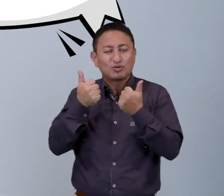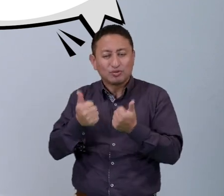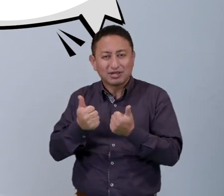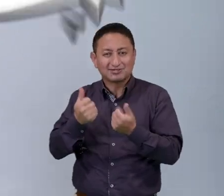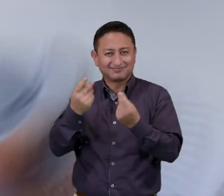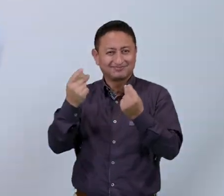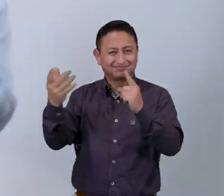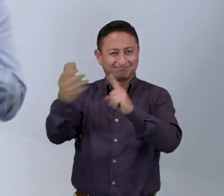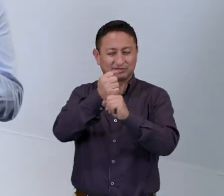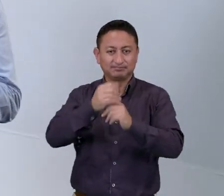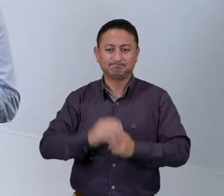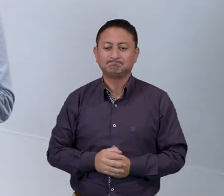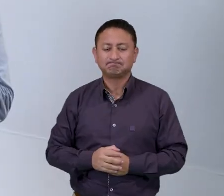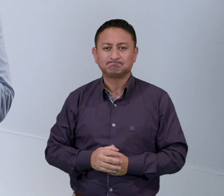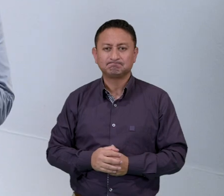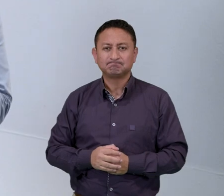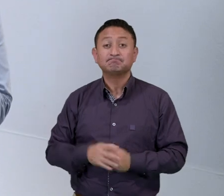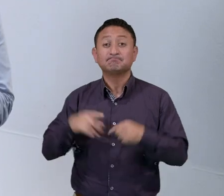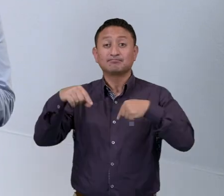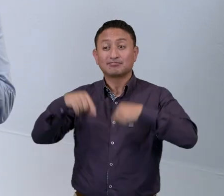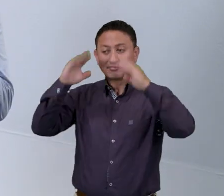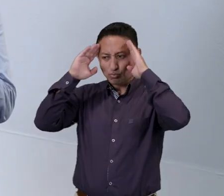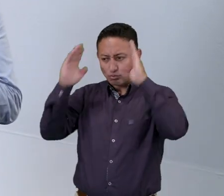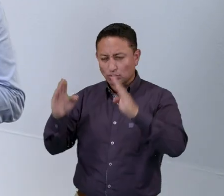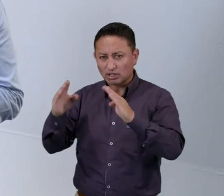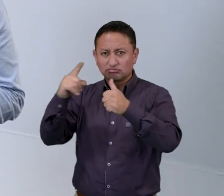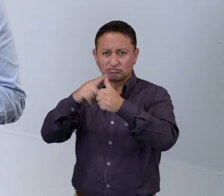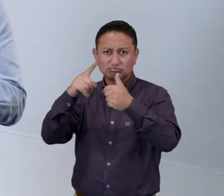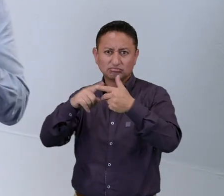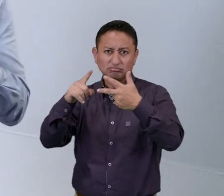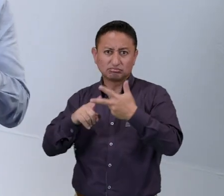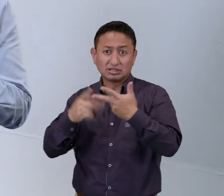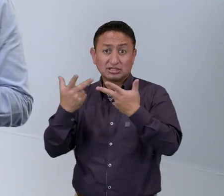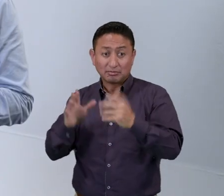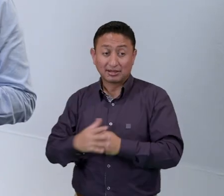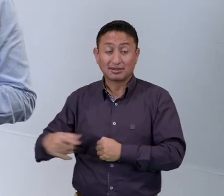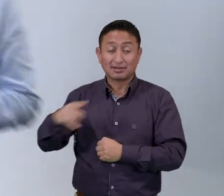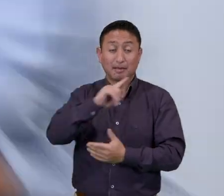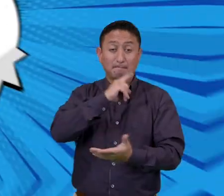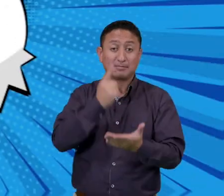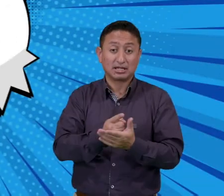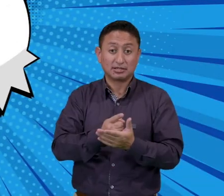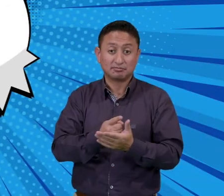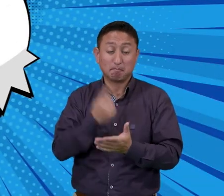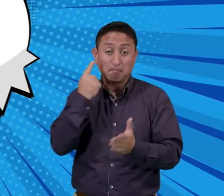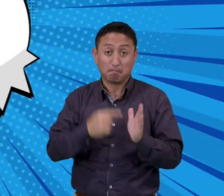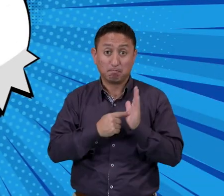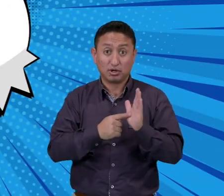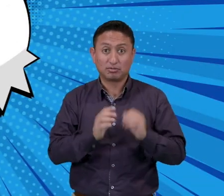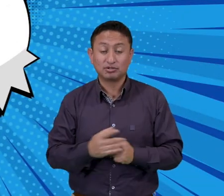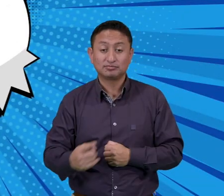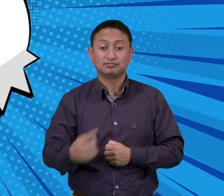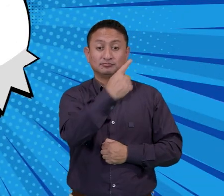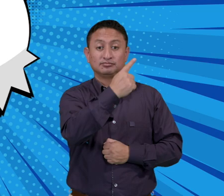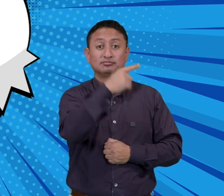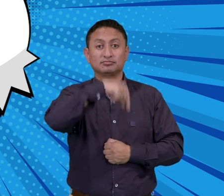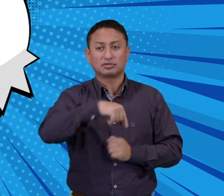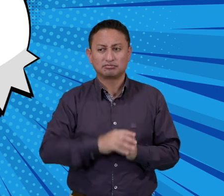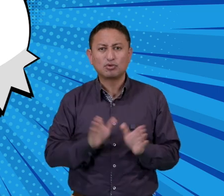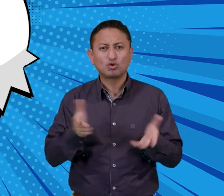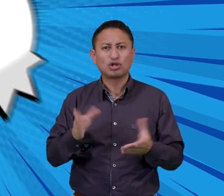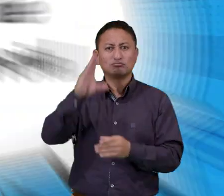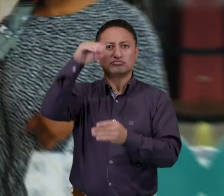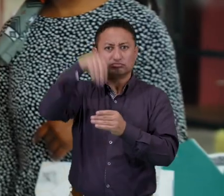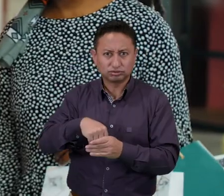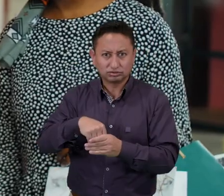amable y eficaz. Los canales de atención al cliente son también conocidos como los momentos de la verdad. Así, tenemos momentos de verdad